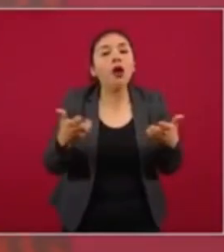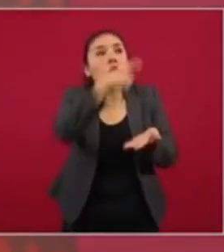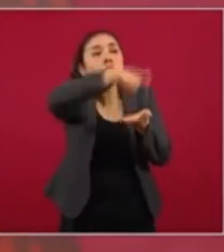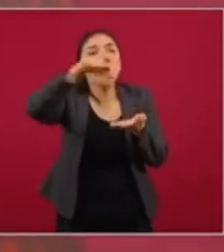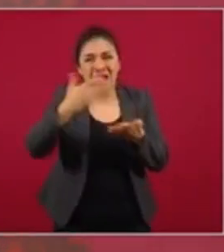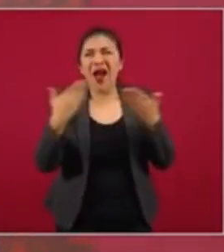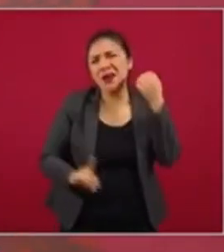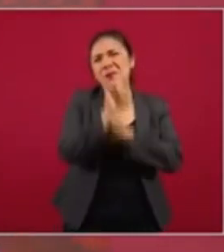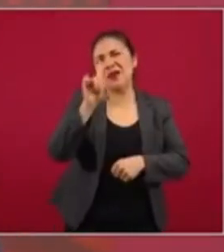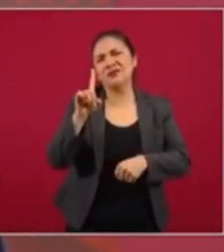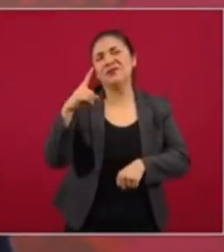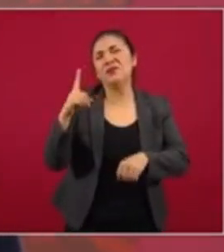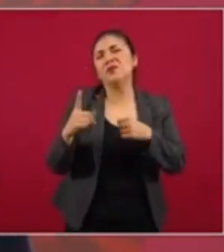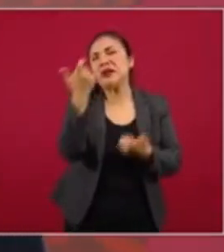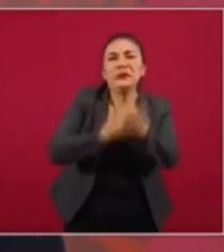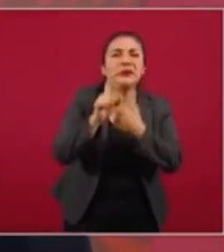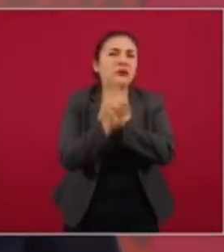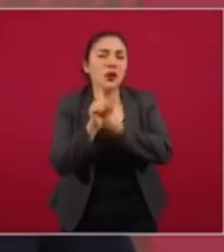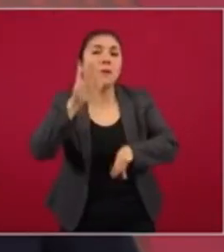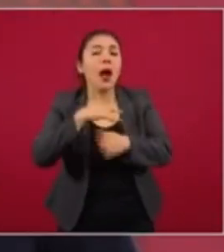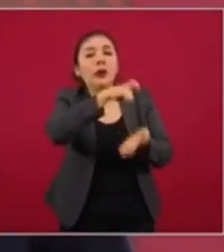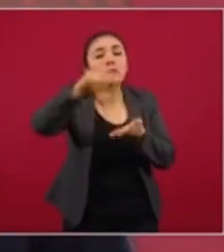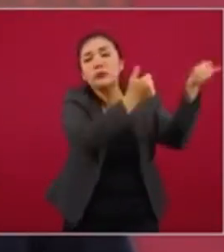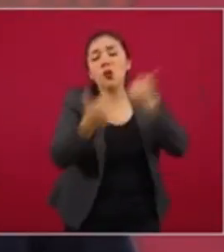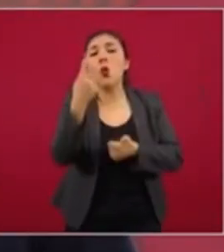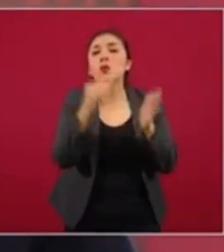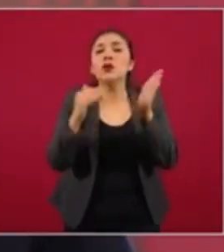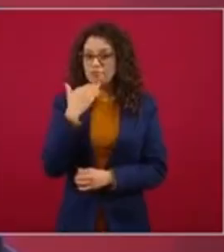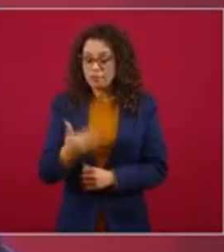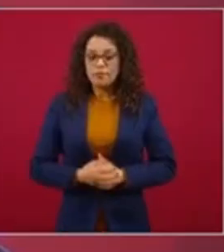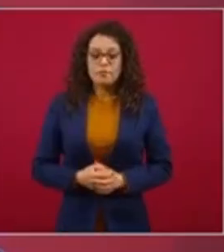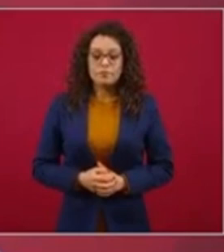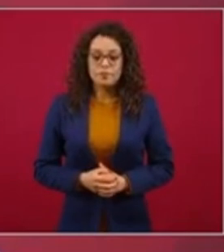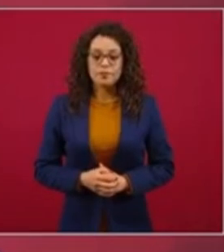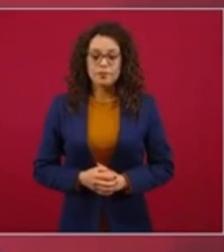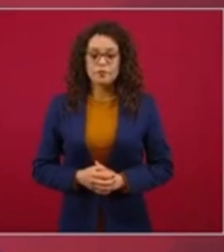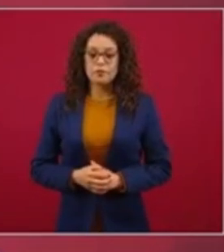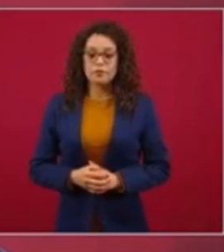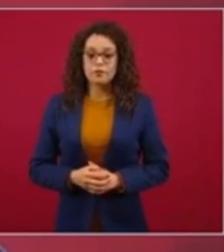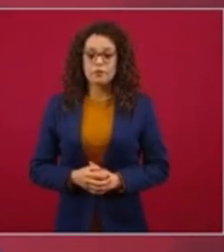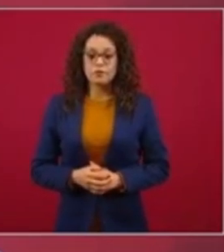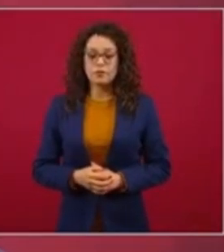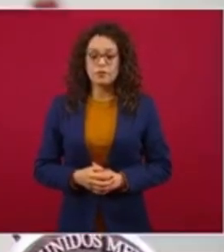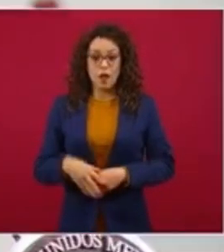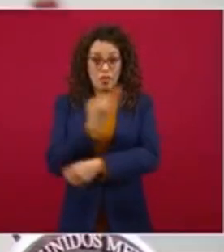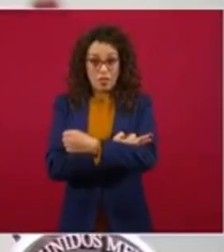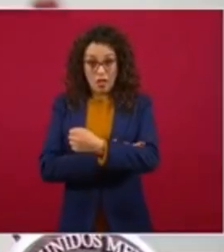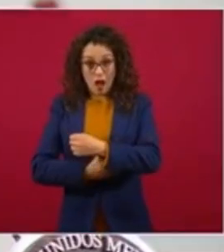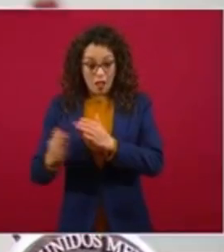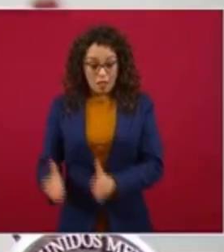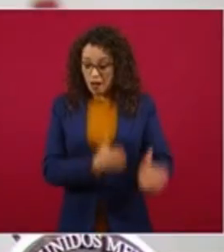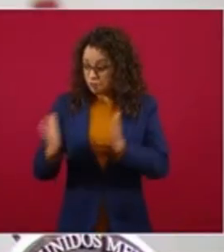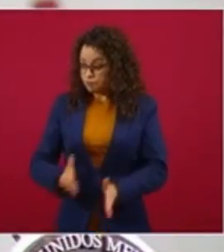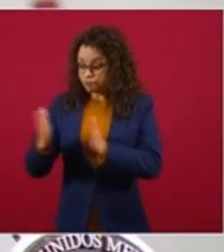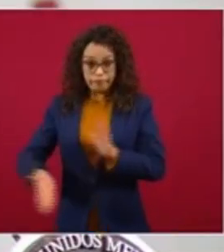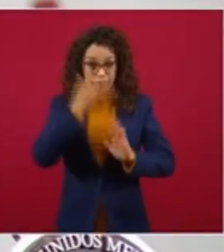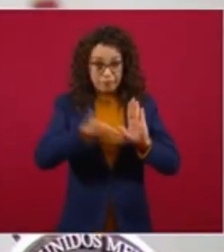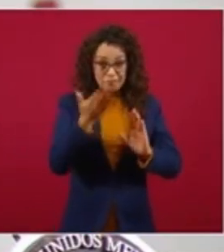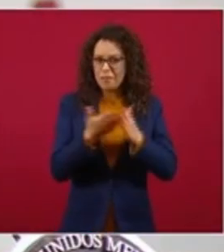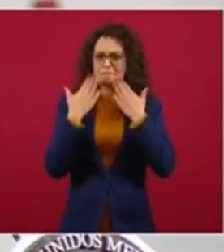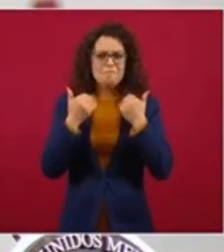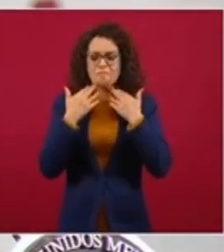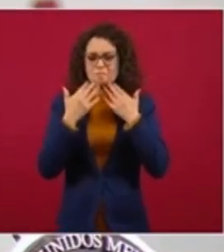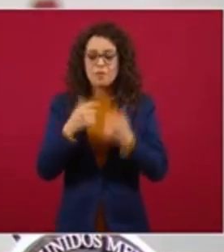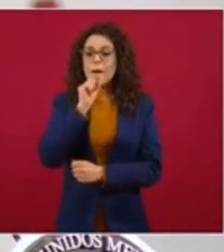ahora por la crisis estamos consumiendo un millón 700 mil barriles. No tenemos demoras en esa obra, tampoco en la